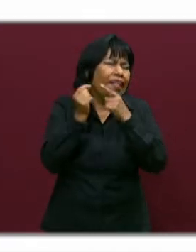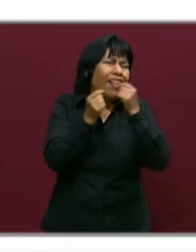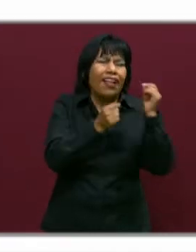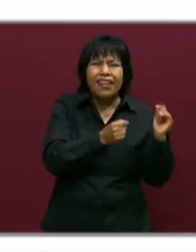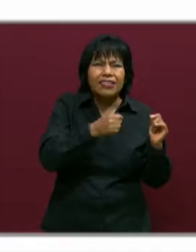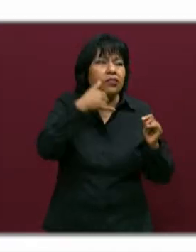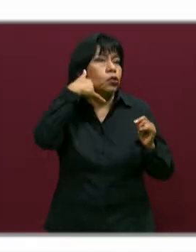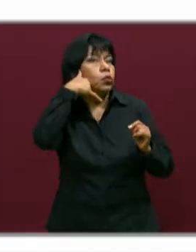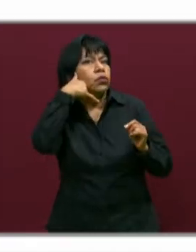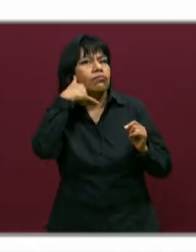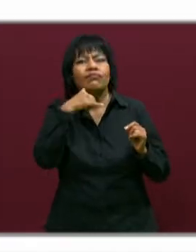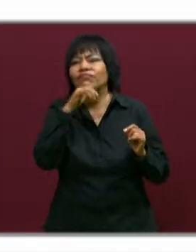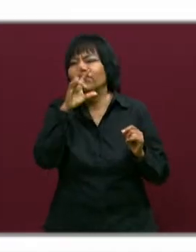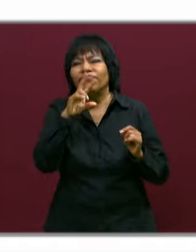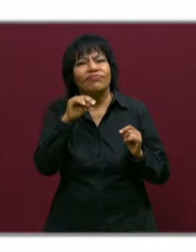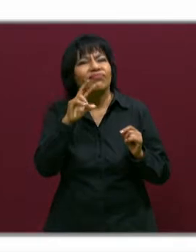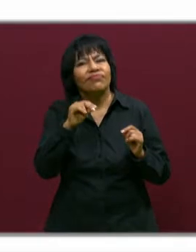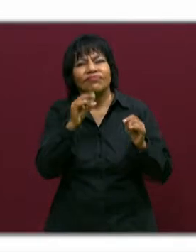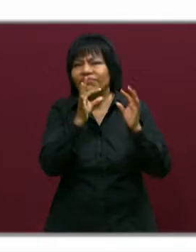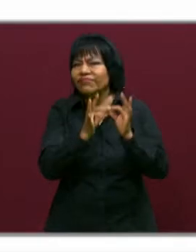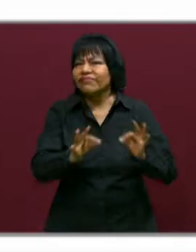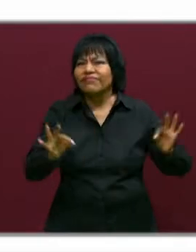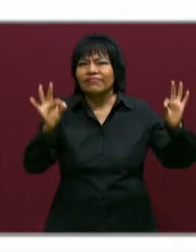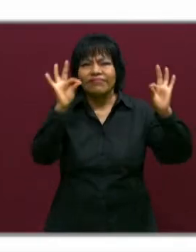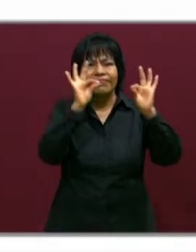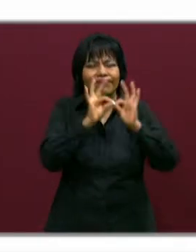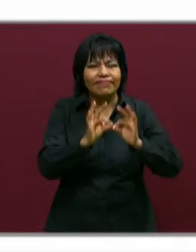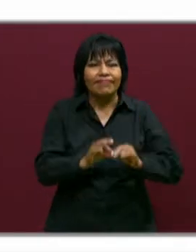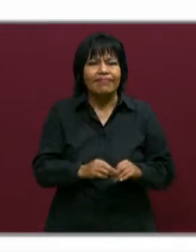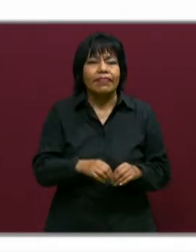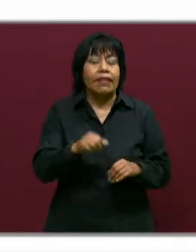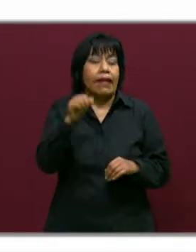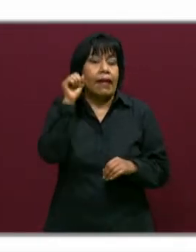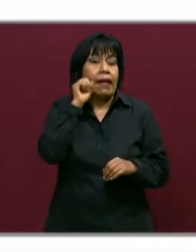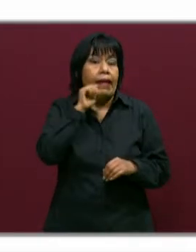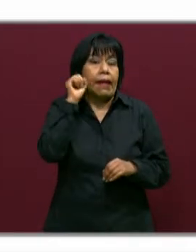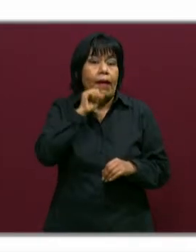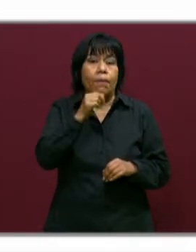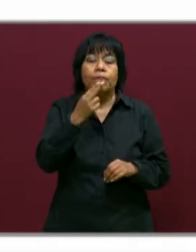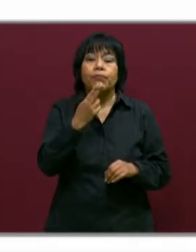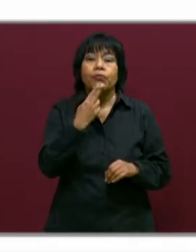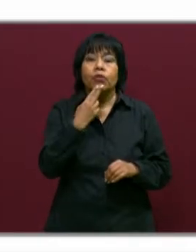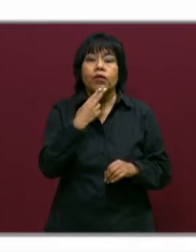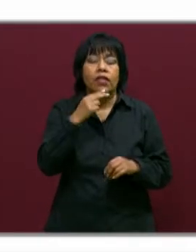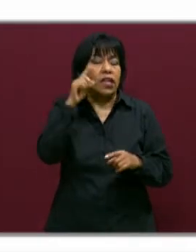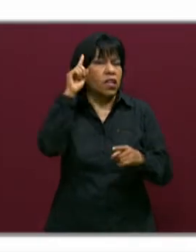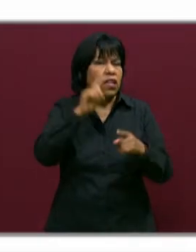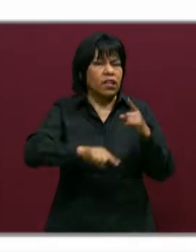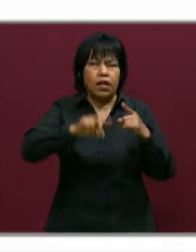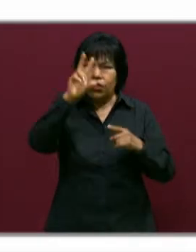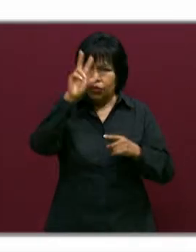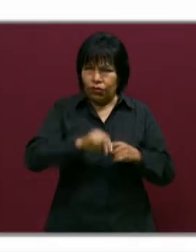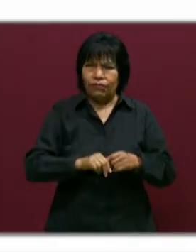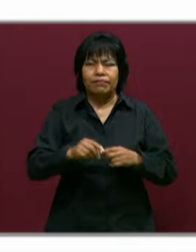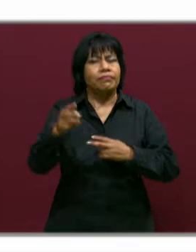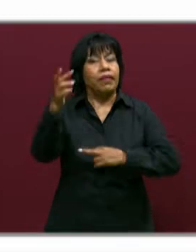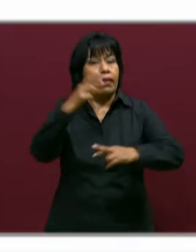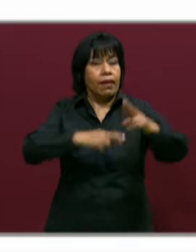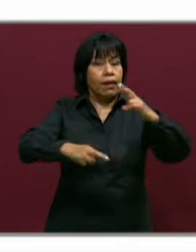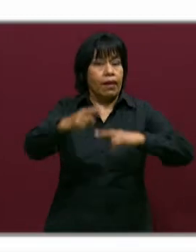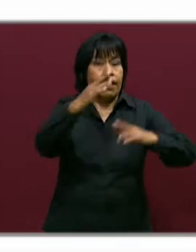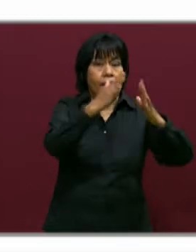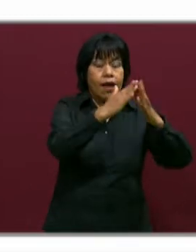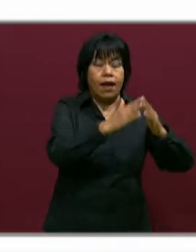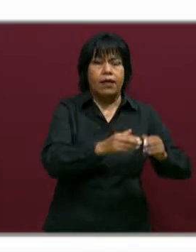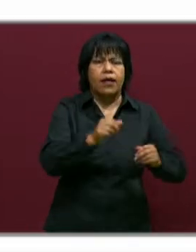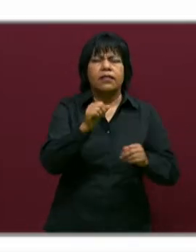cubrebocas. Y bueno, es muy importante que lo tengamos en cuenta, que lo tengamos muy presente. No nos lo vamos a quitar hasta que regresemos a casa.